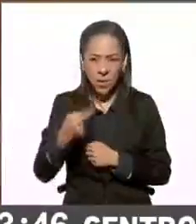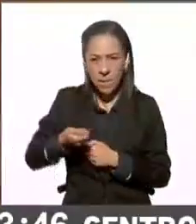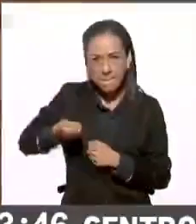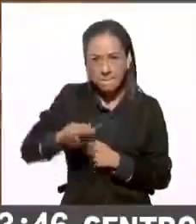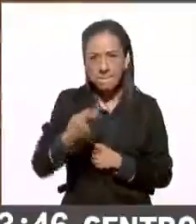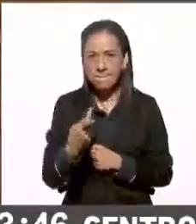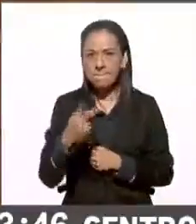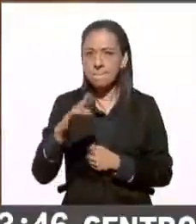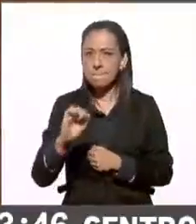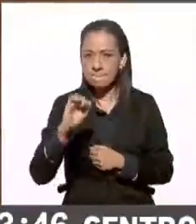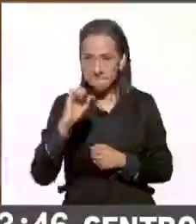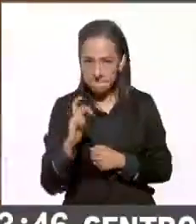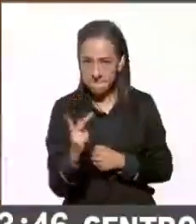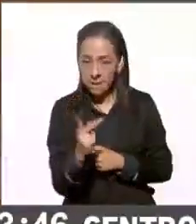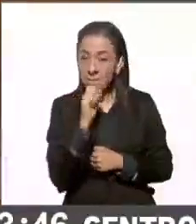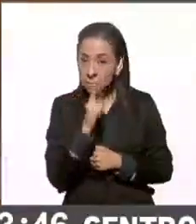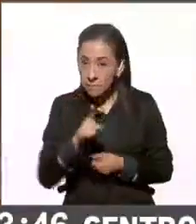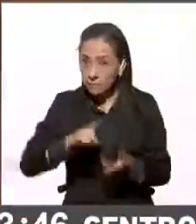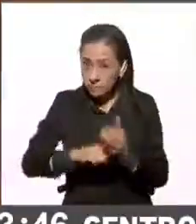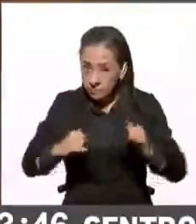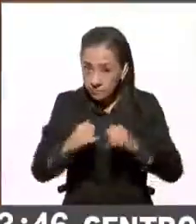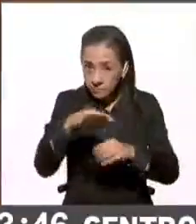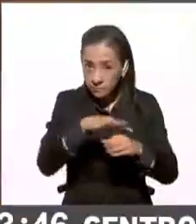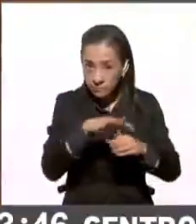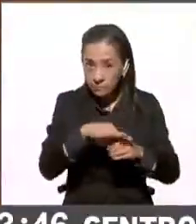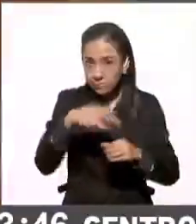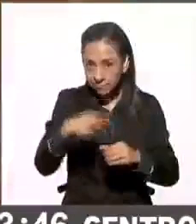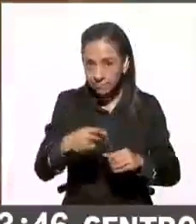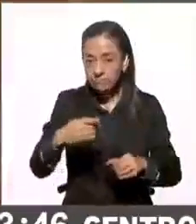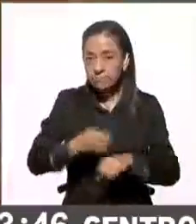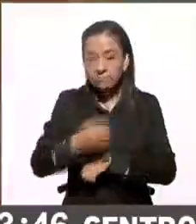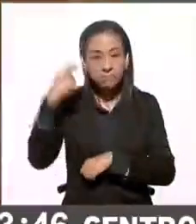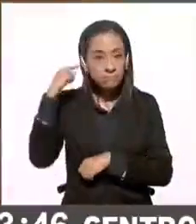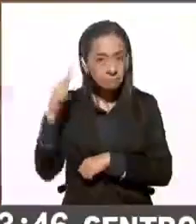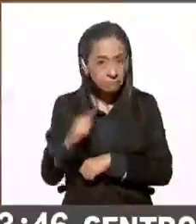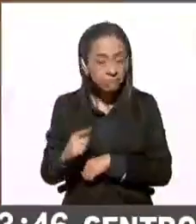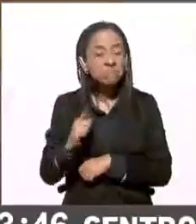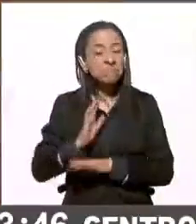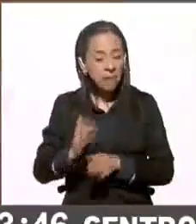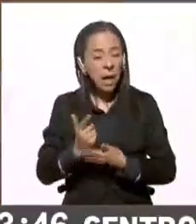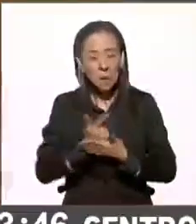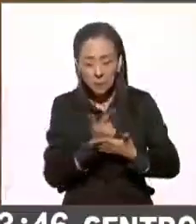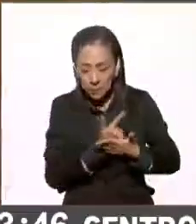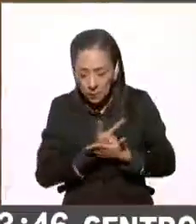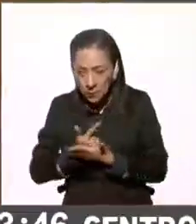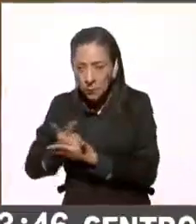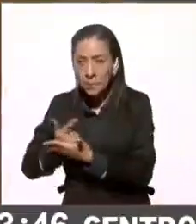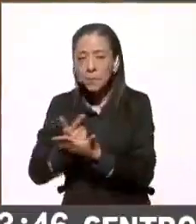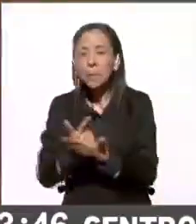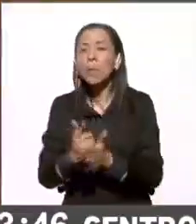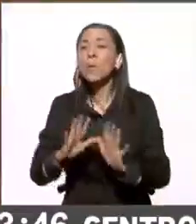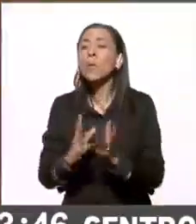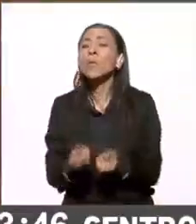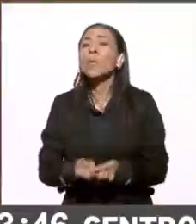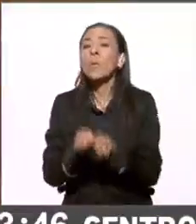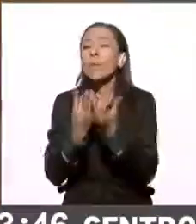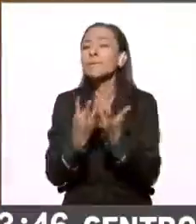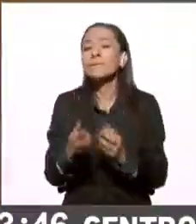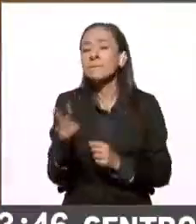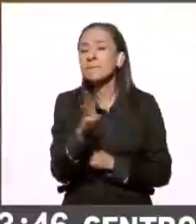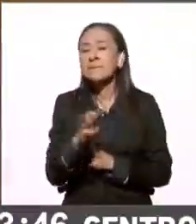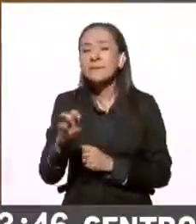Instituto Electoral del Estado de Zacatecas ha logrado la contabilización apenas de menos de 300